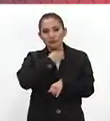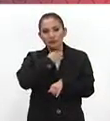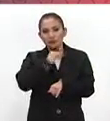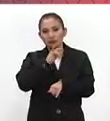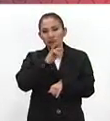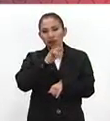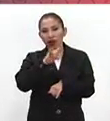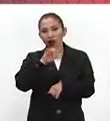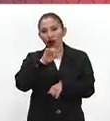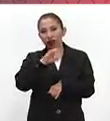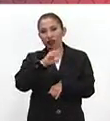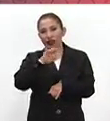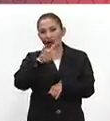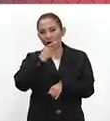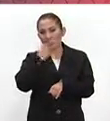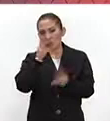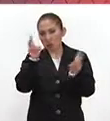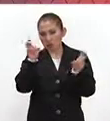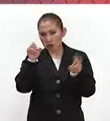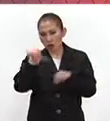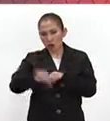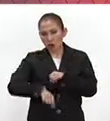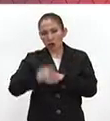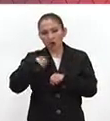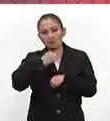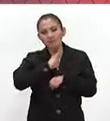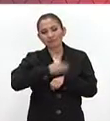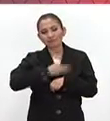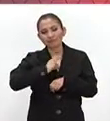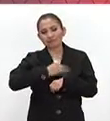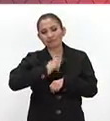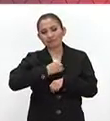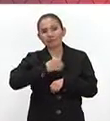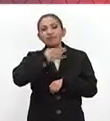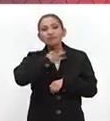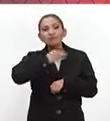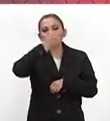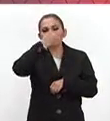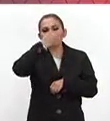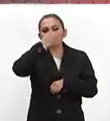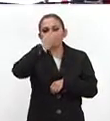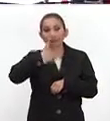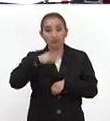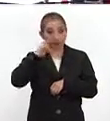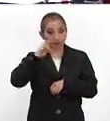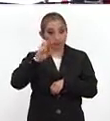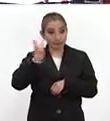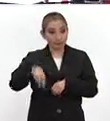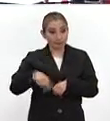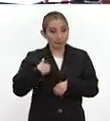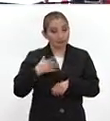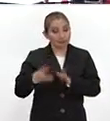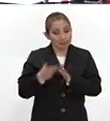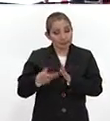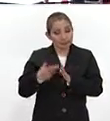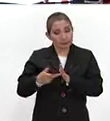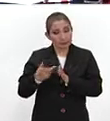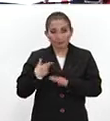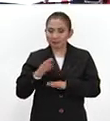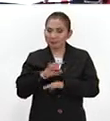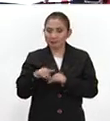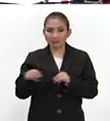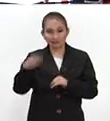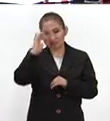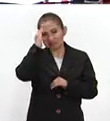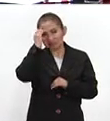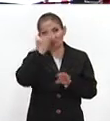Ismael Cosío Villegas, con quien hablaremos de las infecciones de vías respiratorias y mira que se han venido dando, yo creo que todos